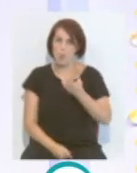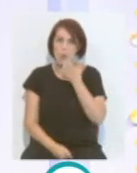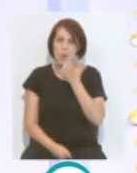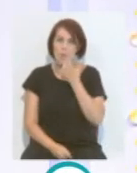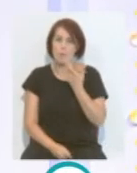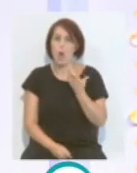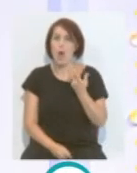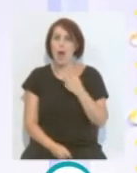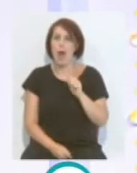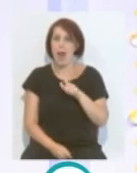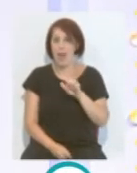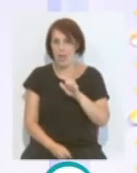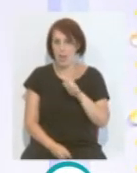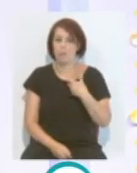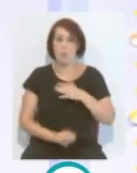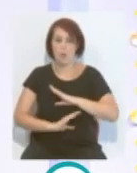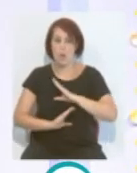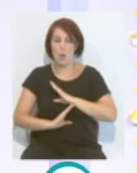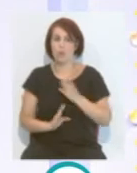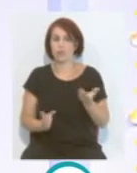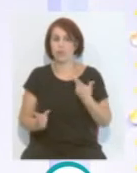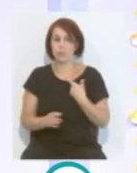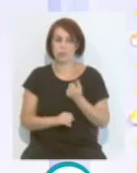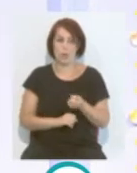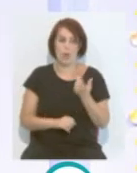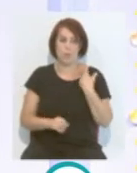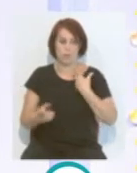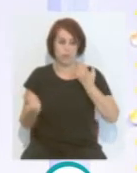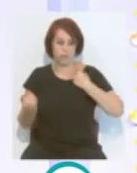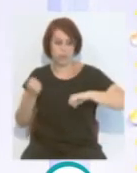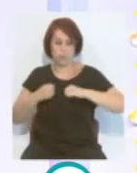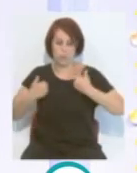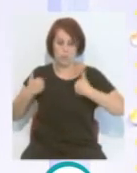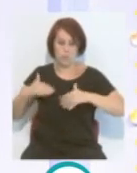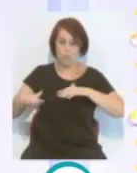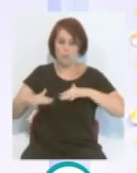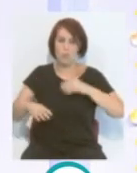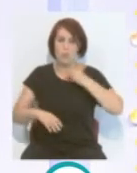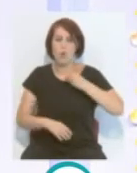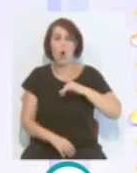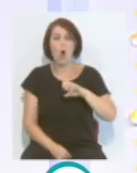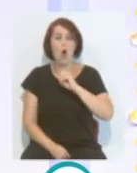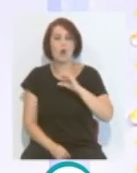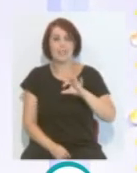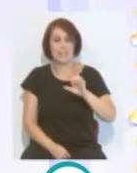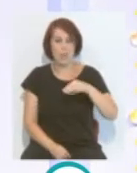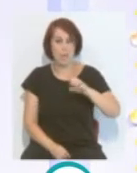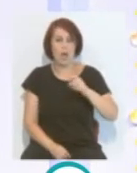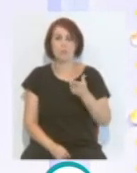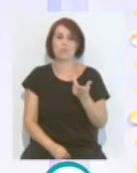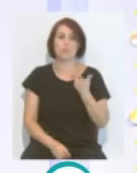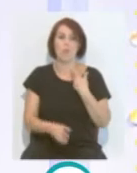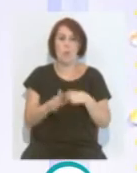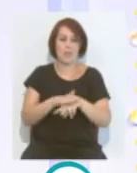Alejandro Navas, por ejemplo, el deportero, una agilidad muy, muy buena. Recuerdo mucho, Josema también, era un futbolista que